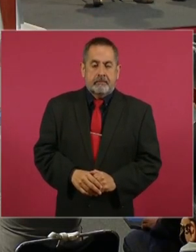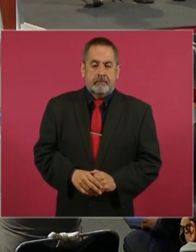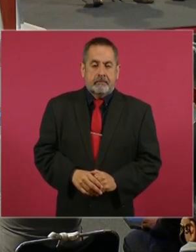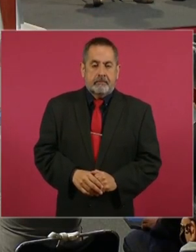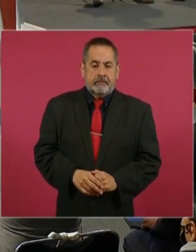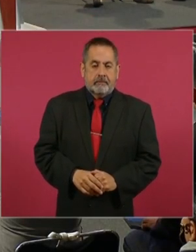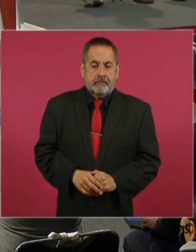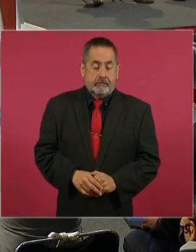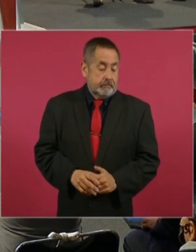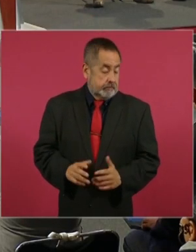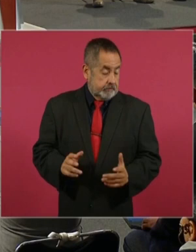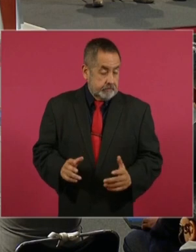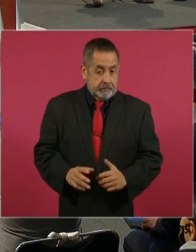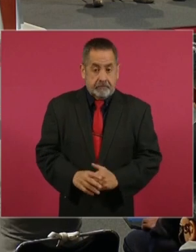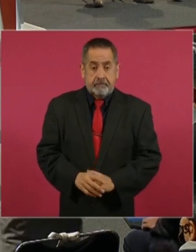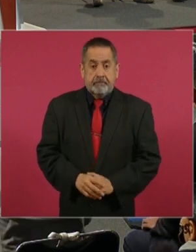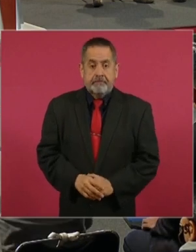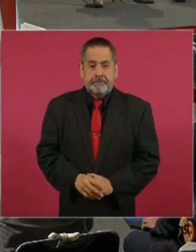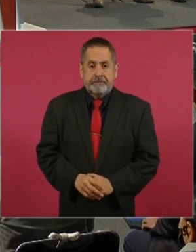O sea,